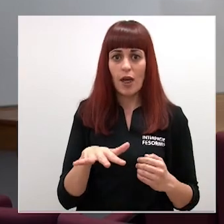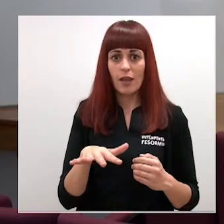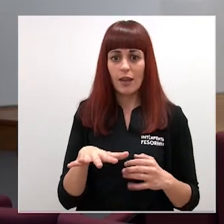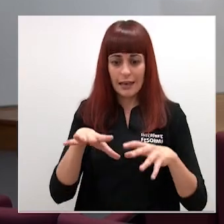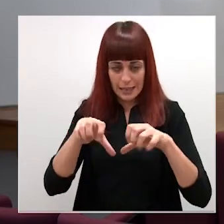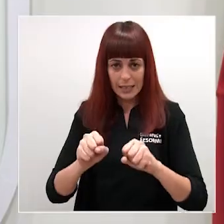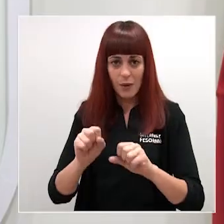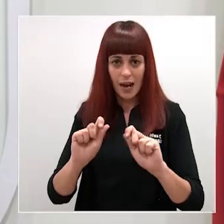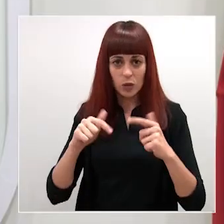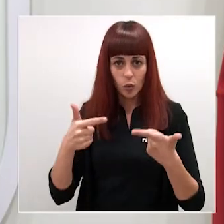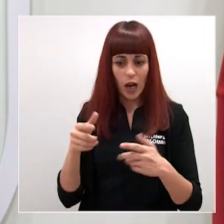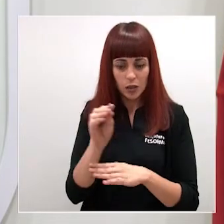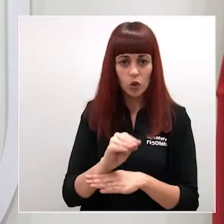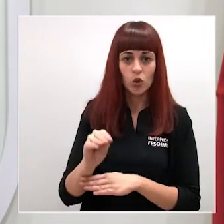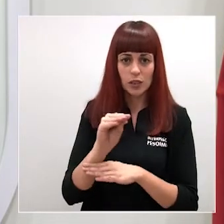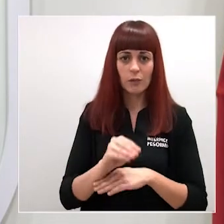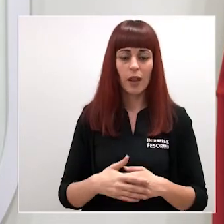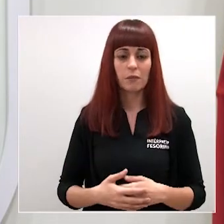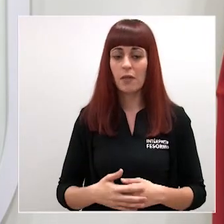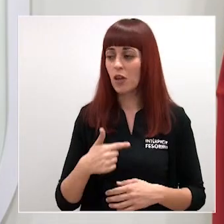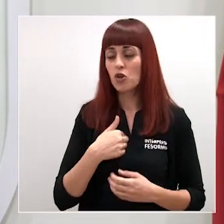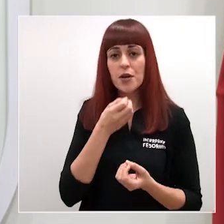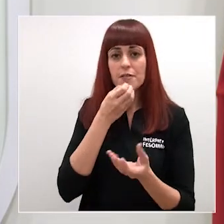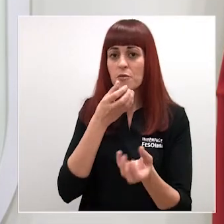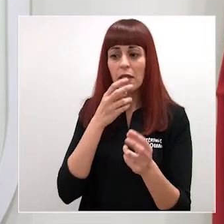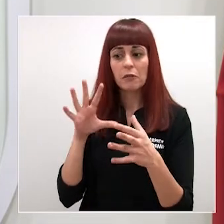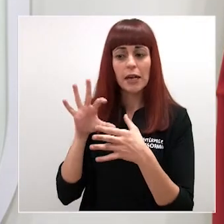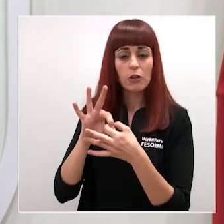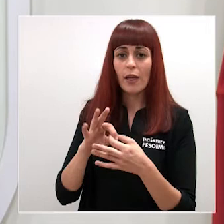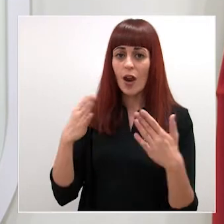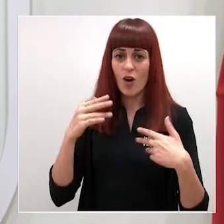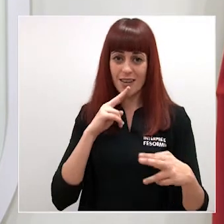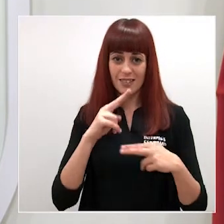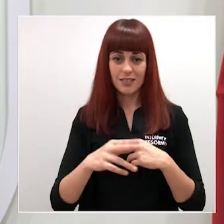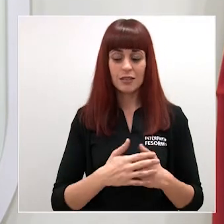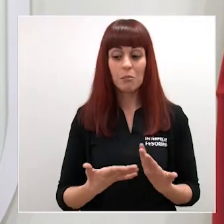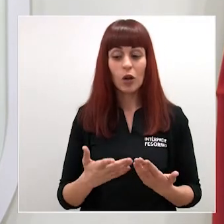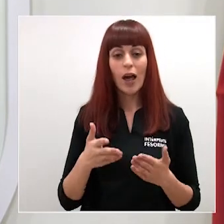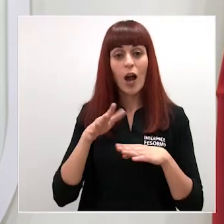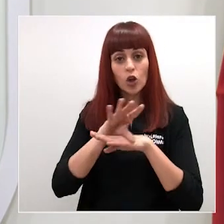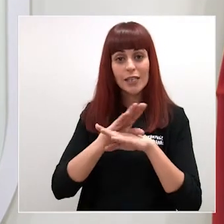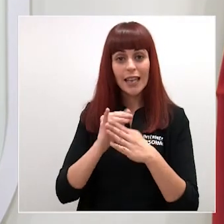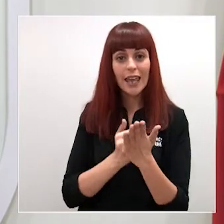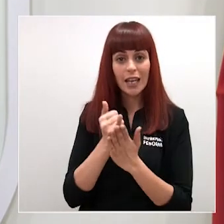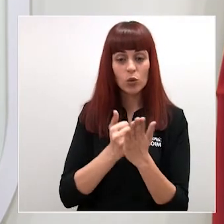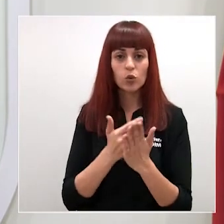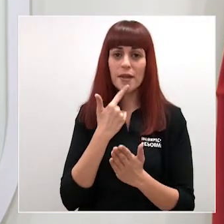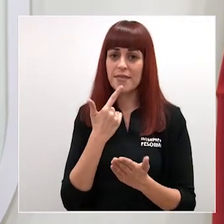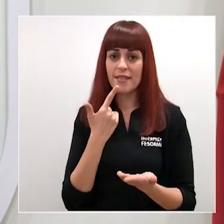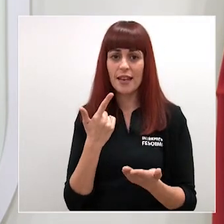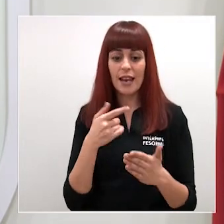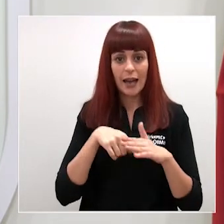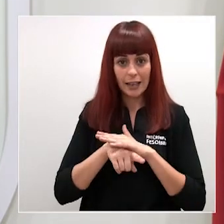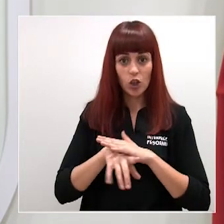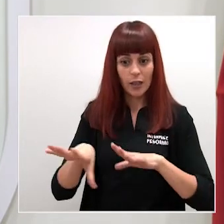Bueno yo no tengo información al respecto lo que sí que me ha transmitido la consejería de agricultura es que toda la tramitación que estaba